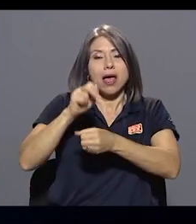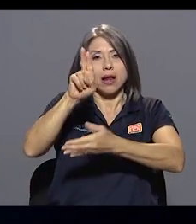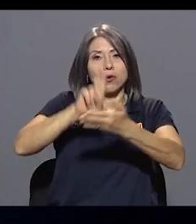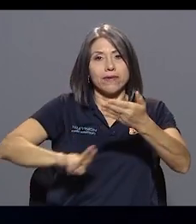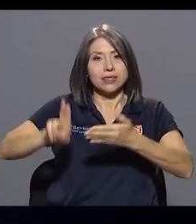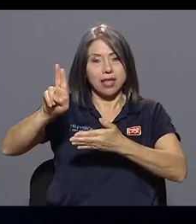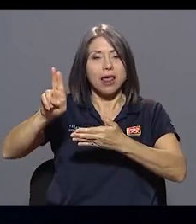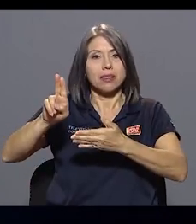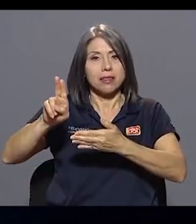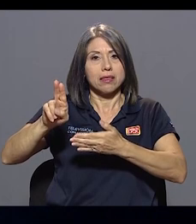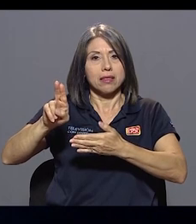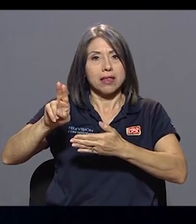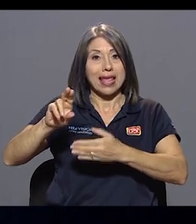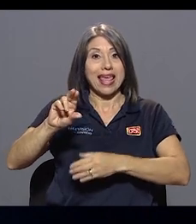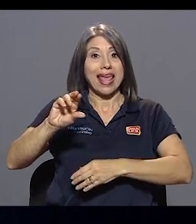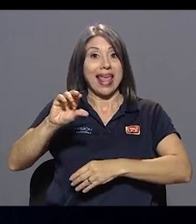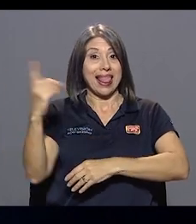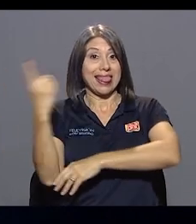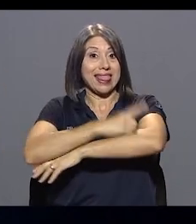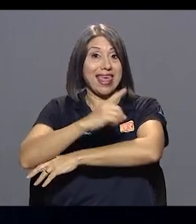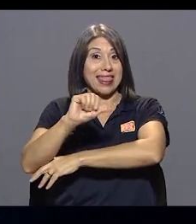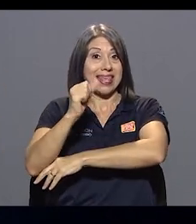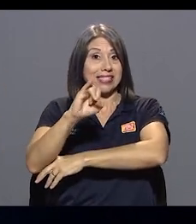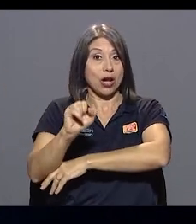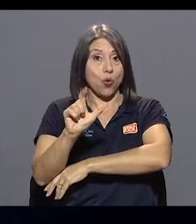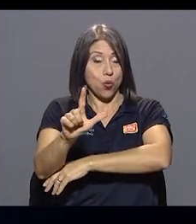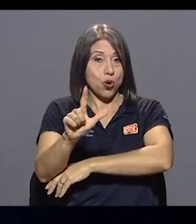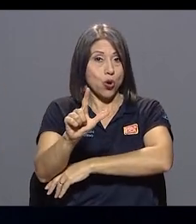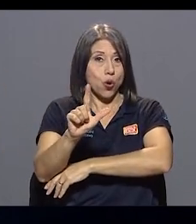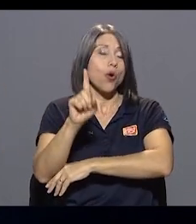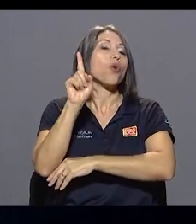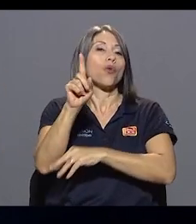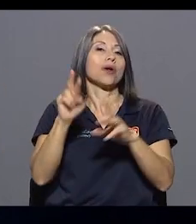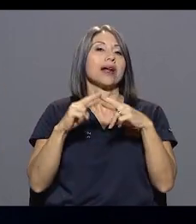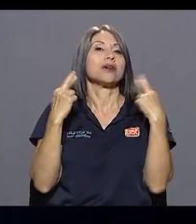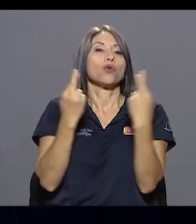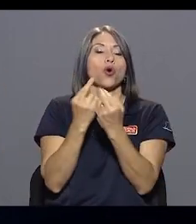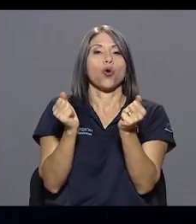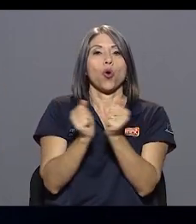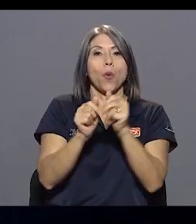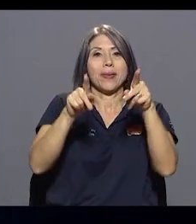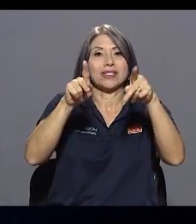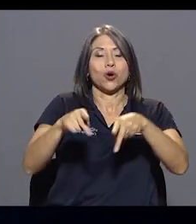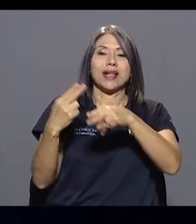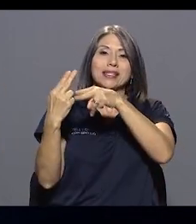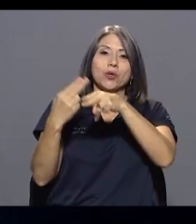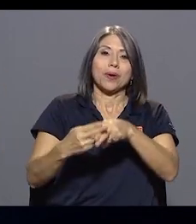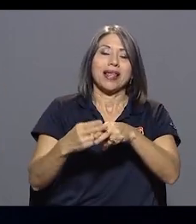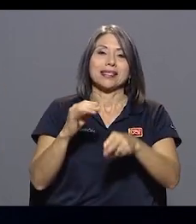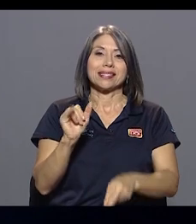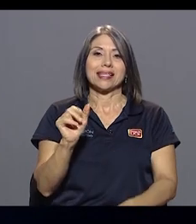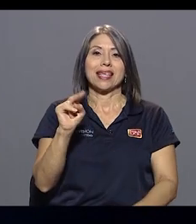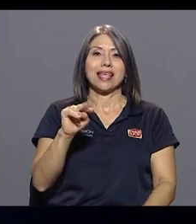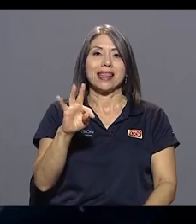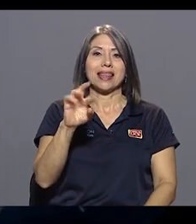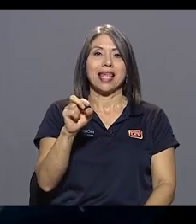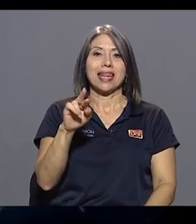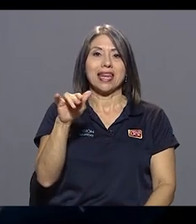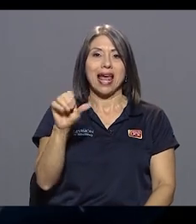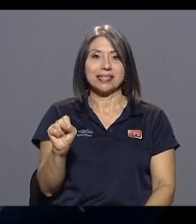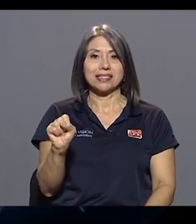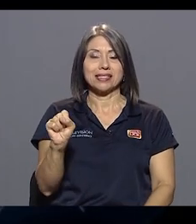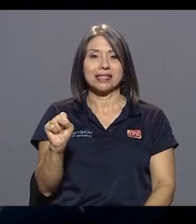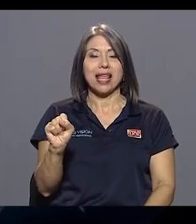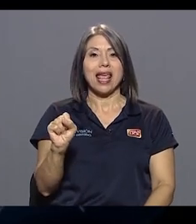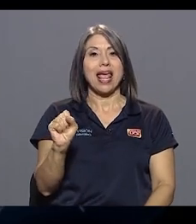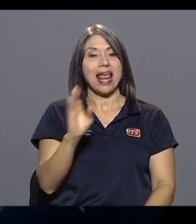10 de julio vamos a tener una reunión con las personas interinas en la Biblioteca Carlos Monge, en la sala número 1,